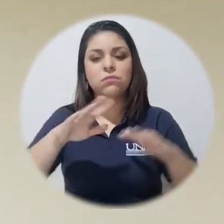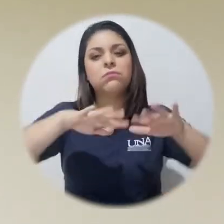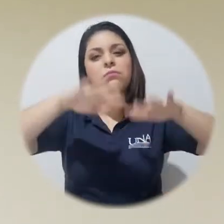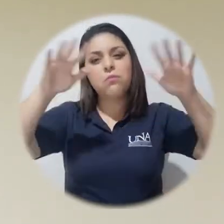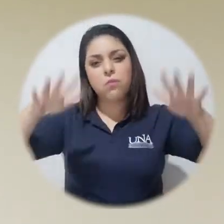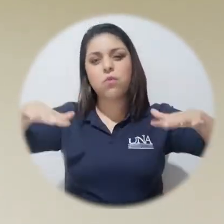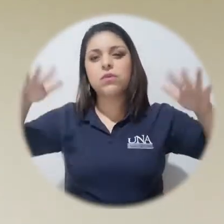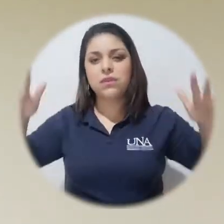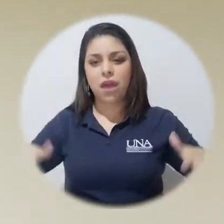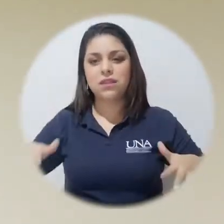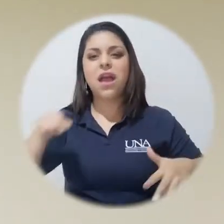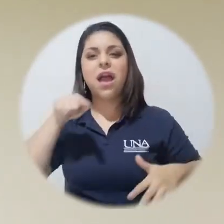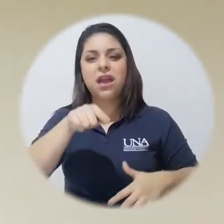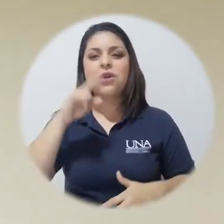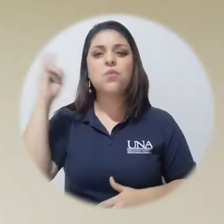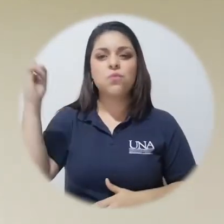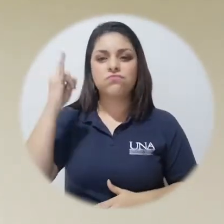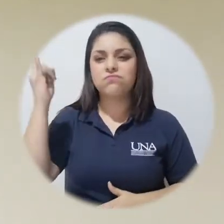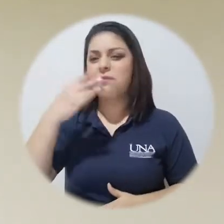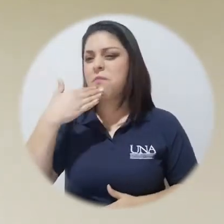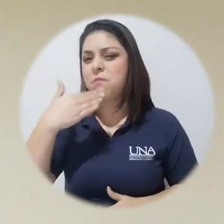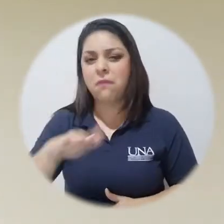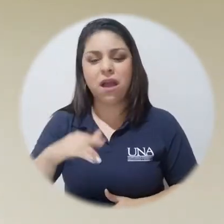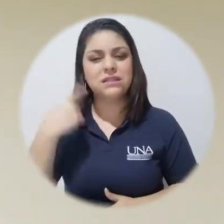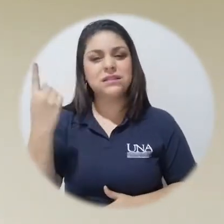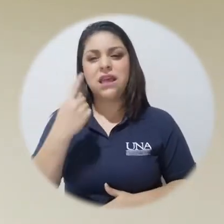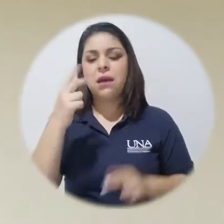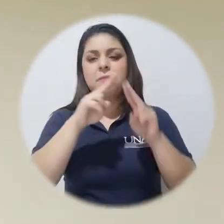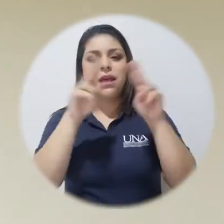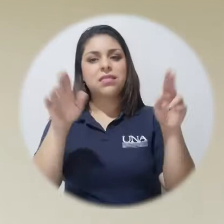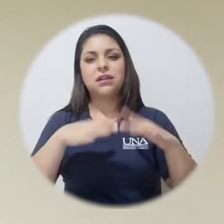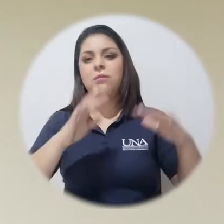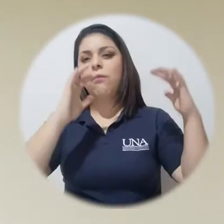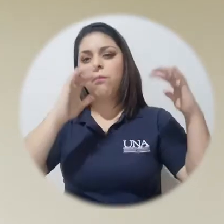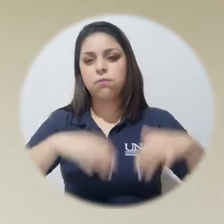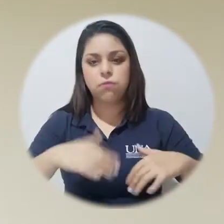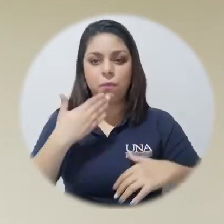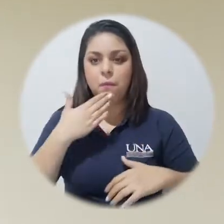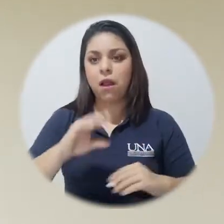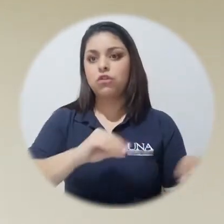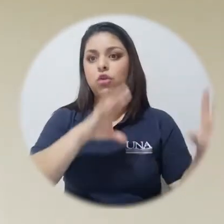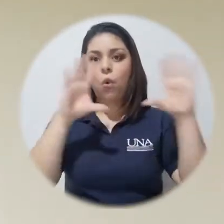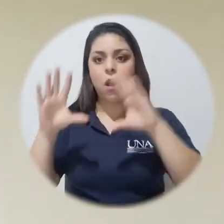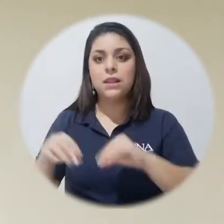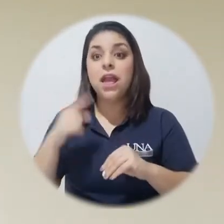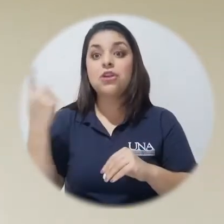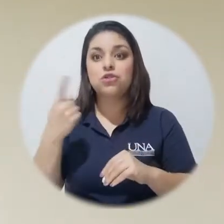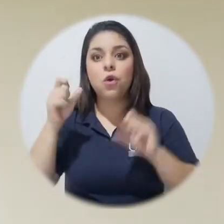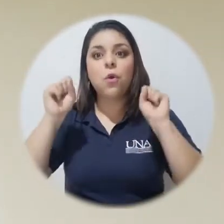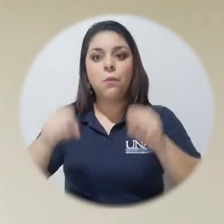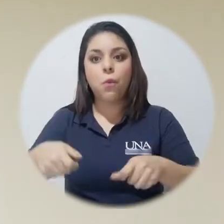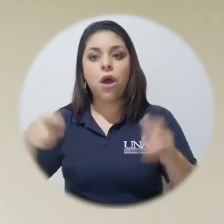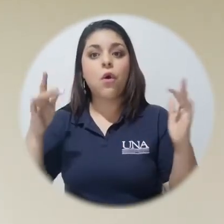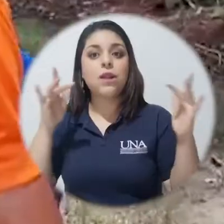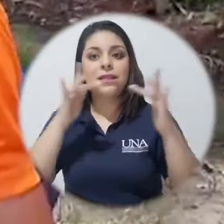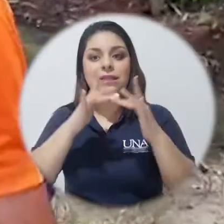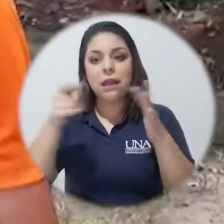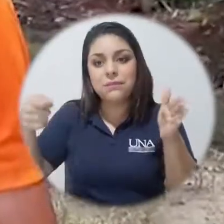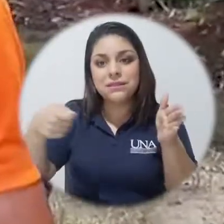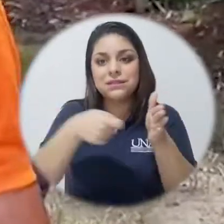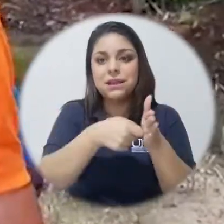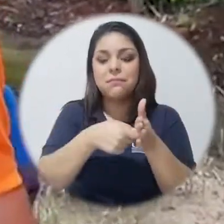bastante mala, a veces me quedo sin internet todo el día, entonces la única forma el semestre pasado que tenía para conectarme era mediante el chip que nos dio la Universidad.